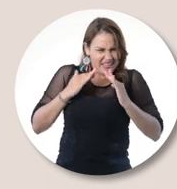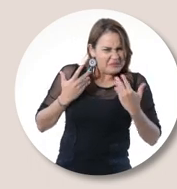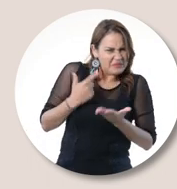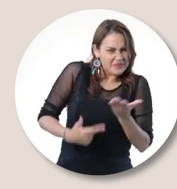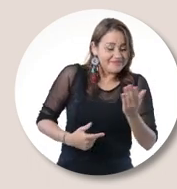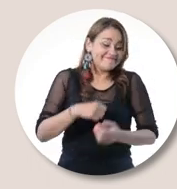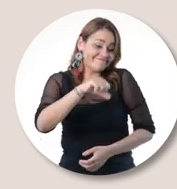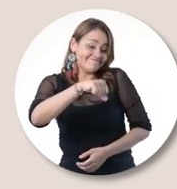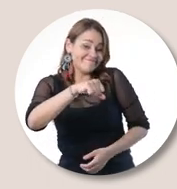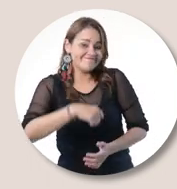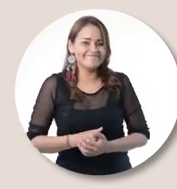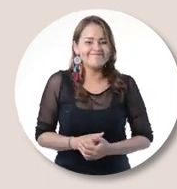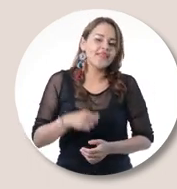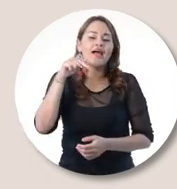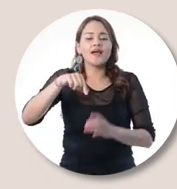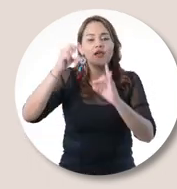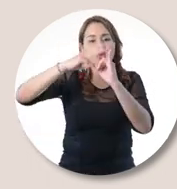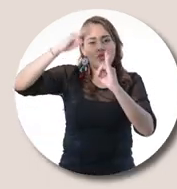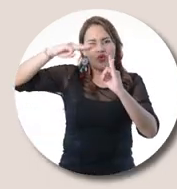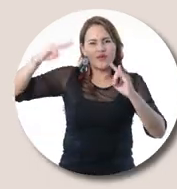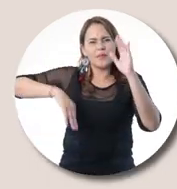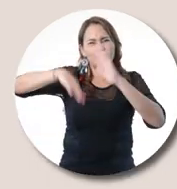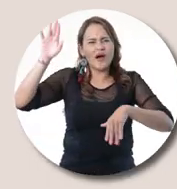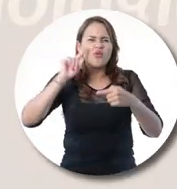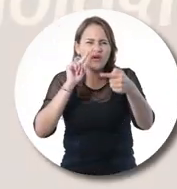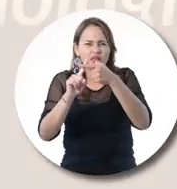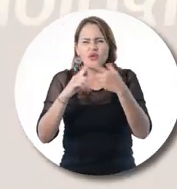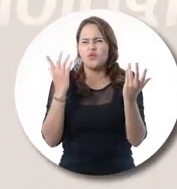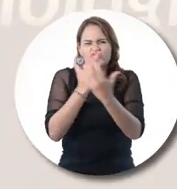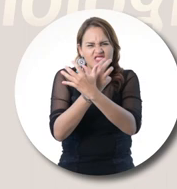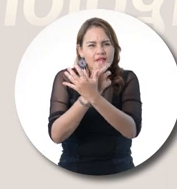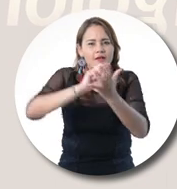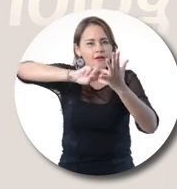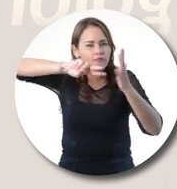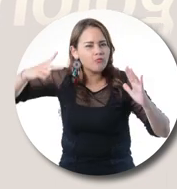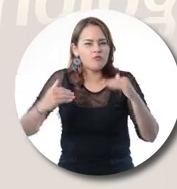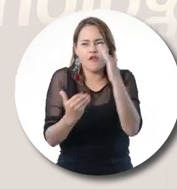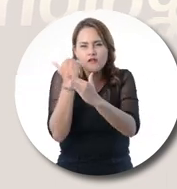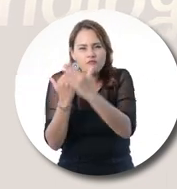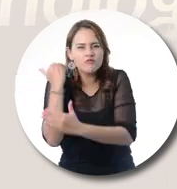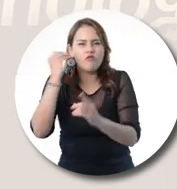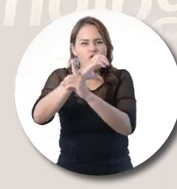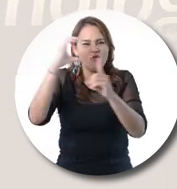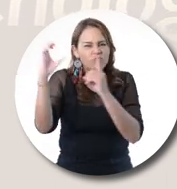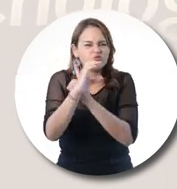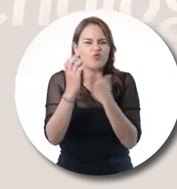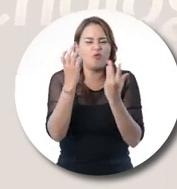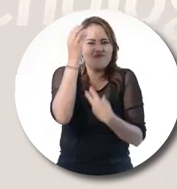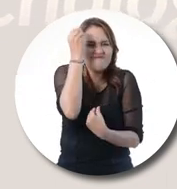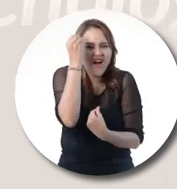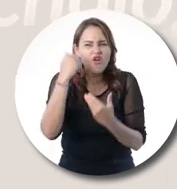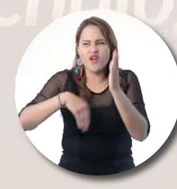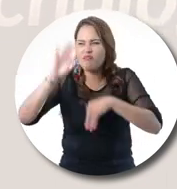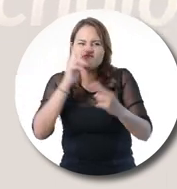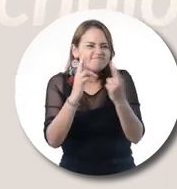De hecho, sí La universidad propicia espacios para la discusión crítica Sobre temas como ciencia y tecnología, innovación,